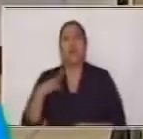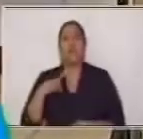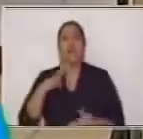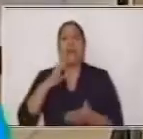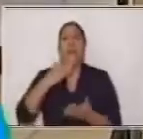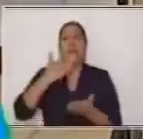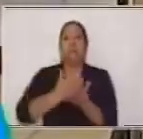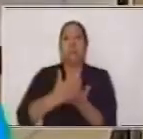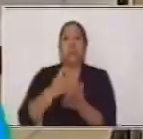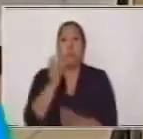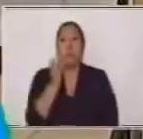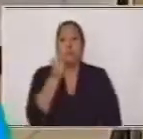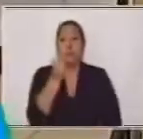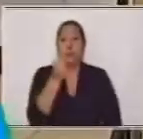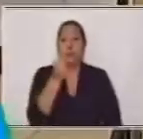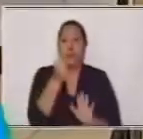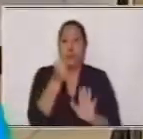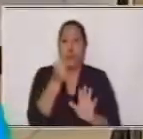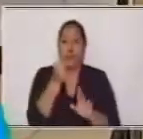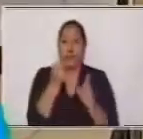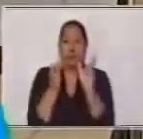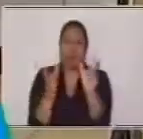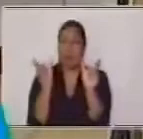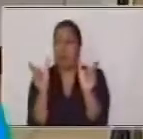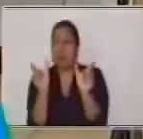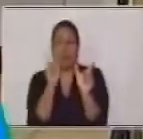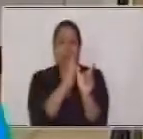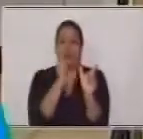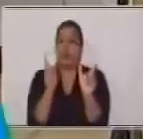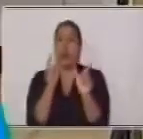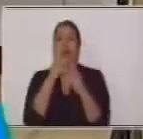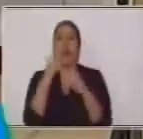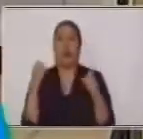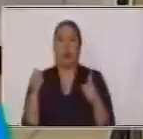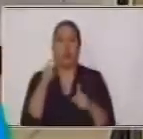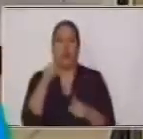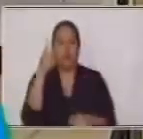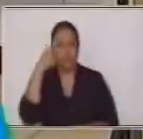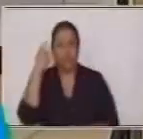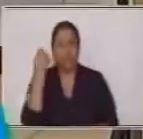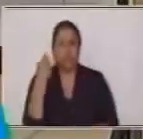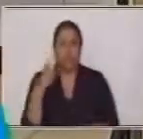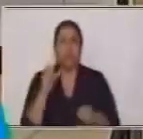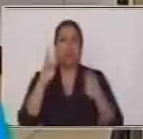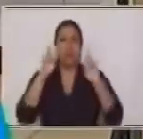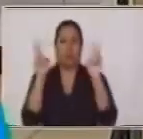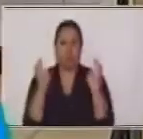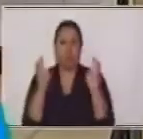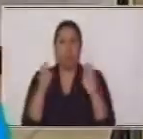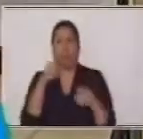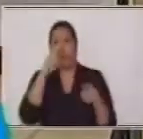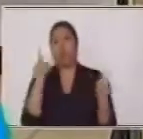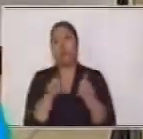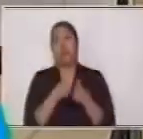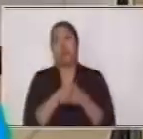podamos comprender el tema en sí. Y también que puede existir coordinación y subordinación dentro